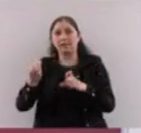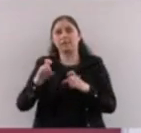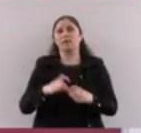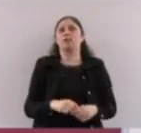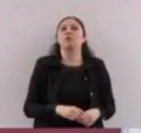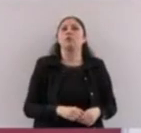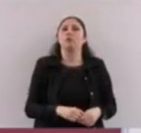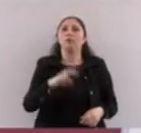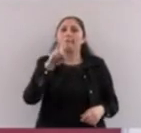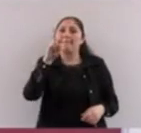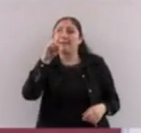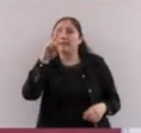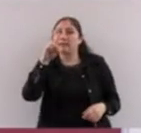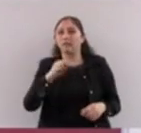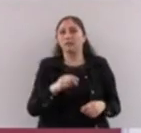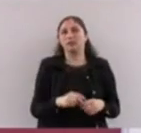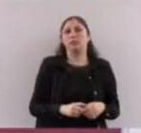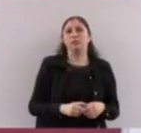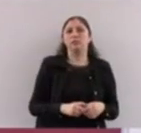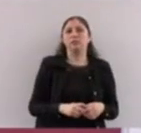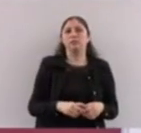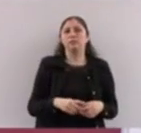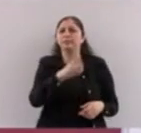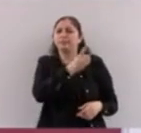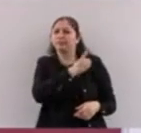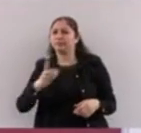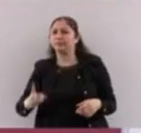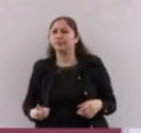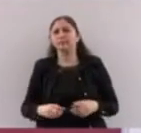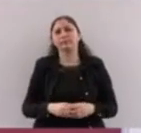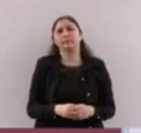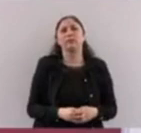pues, menuda tarea tiene. Y ya lo decía él.